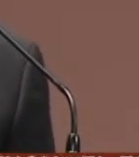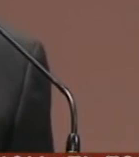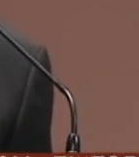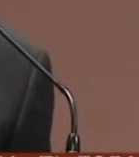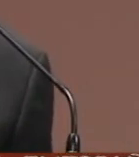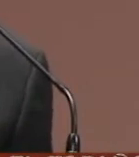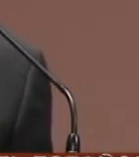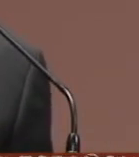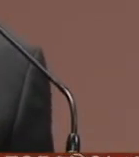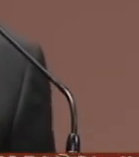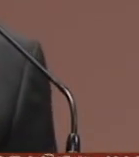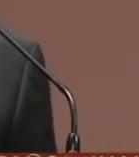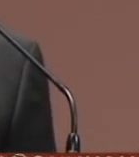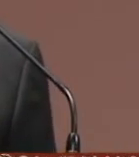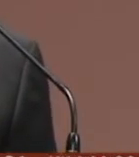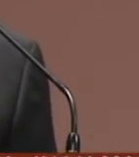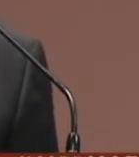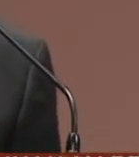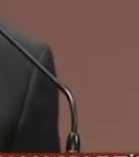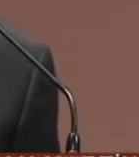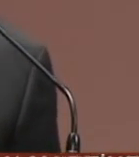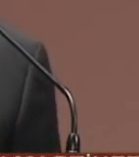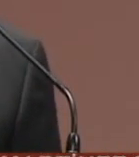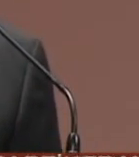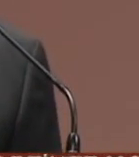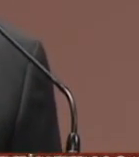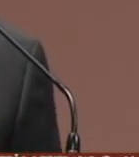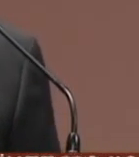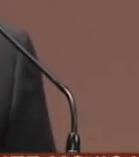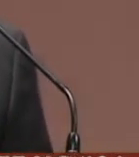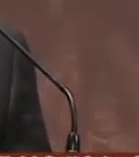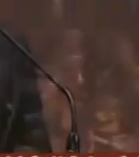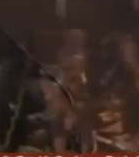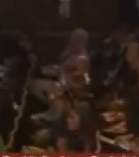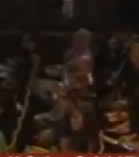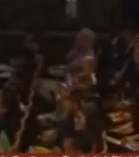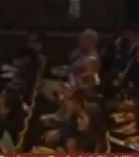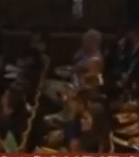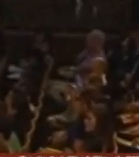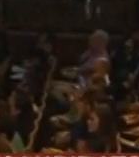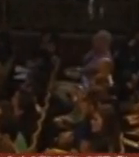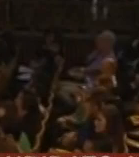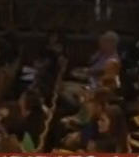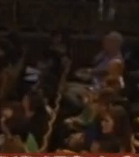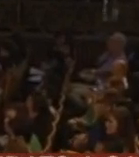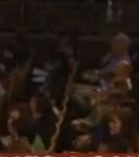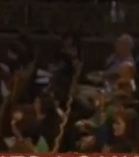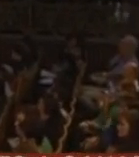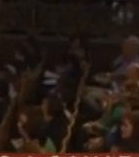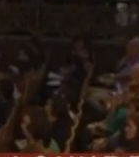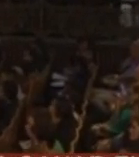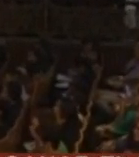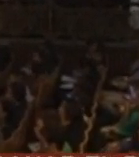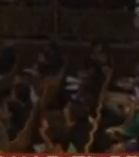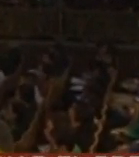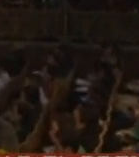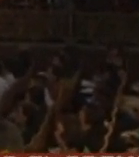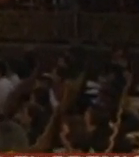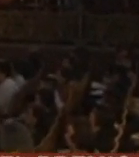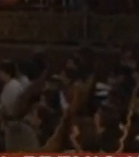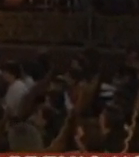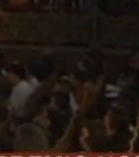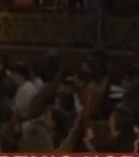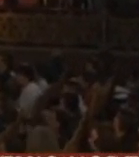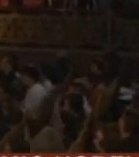imagen perpetrada por los románticos como solía argumentar nuestro llorado Ignacio Padilla uno de vuestros más fieles